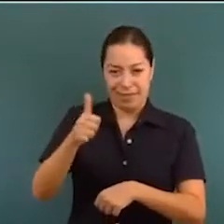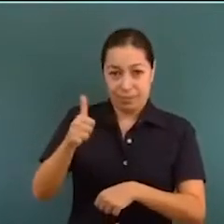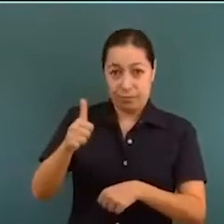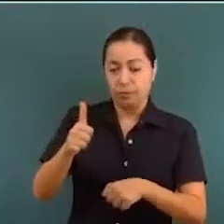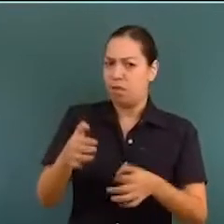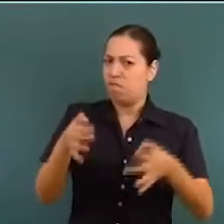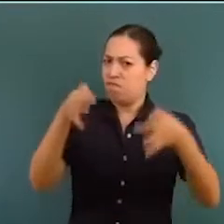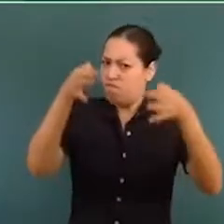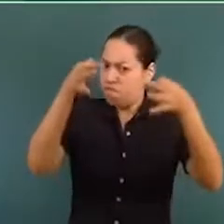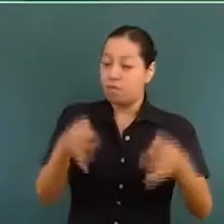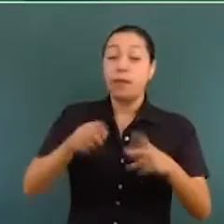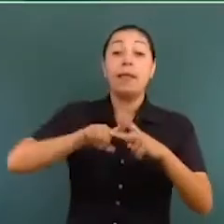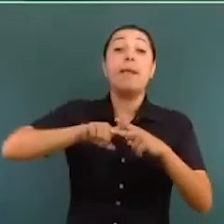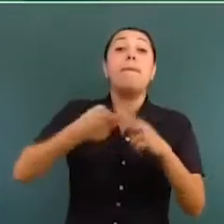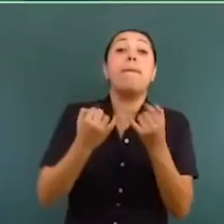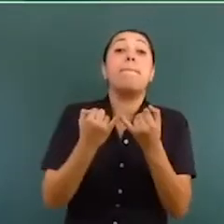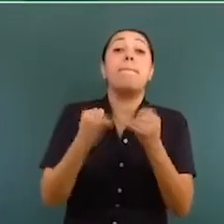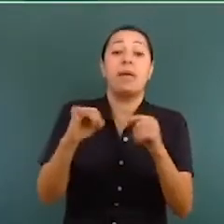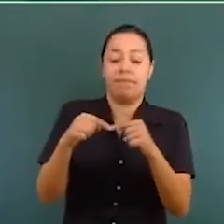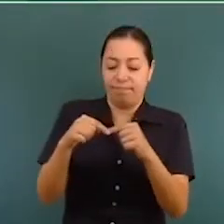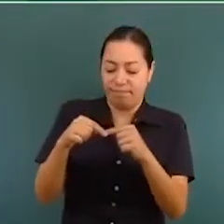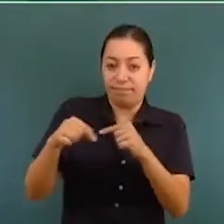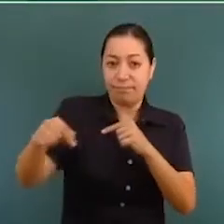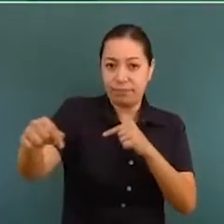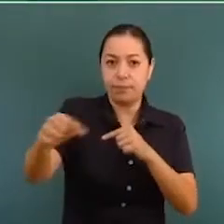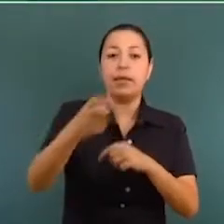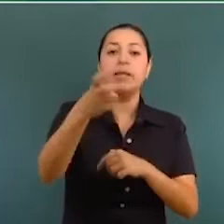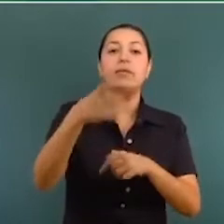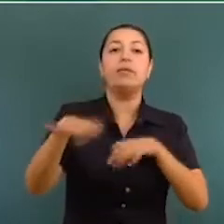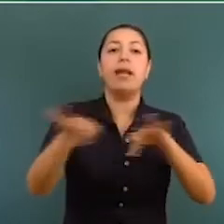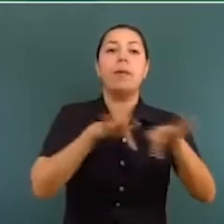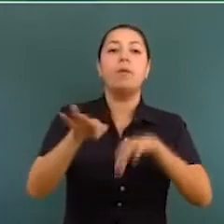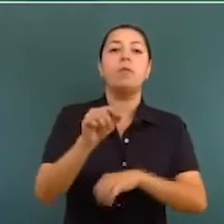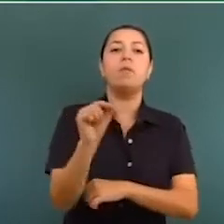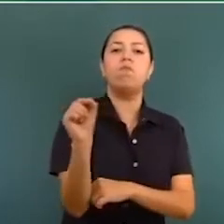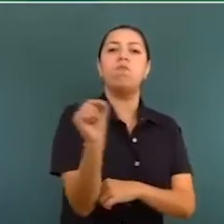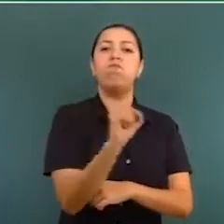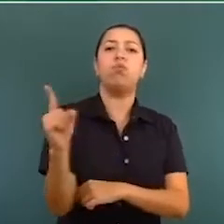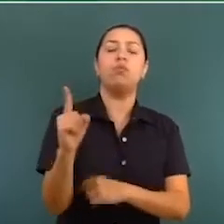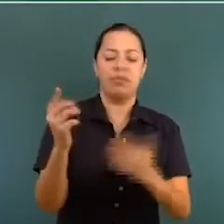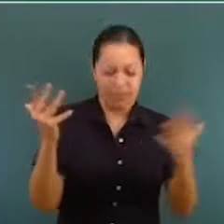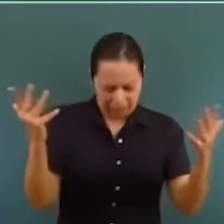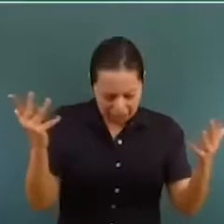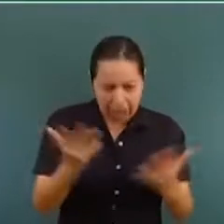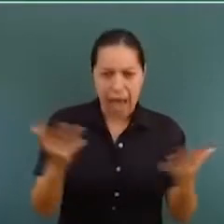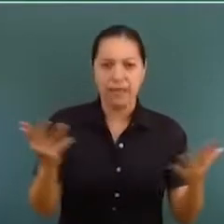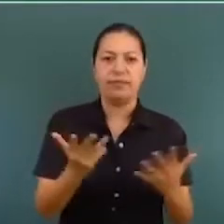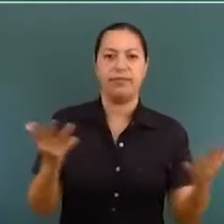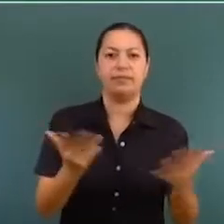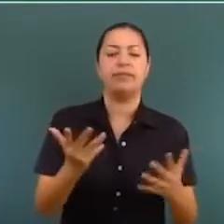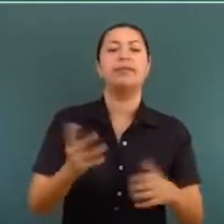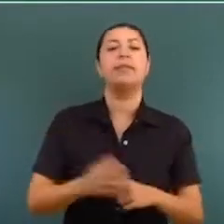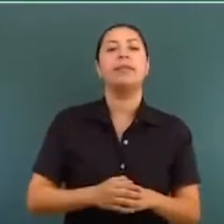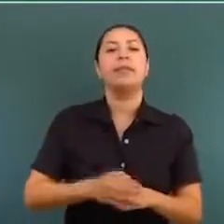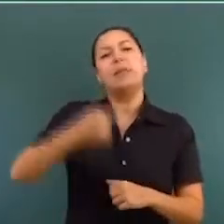muy formal, se está haciendo un trabajo profesional para que